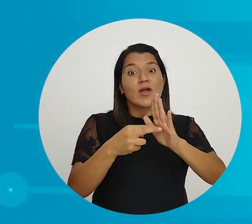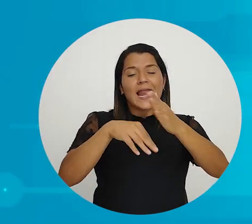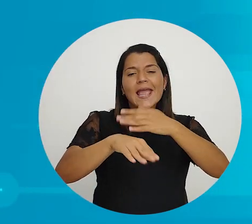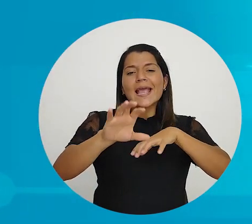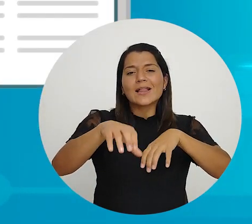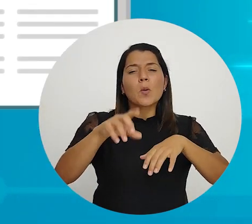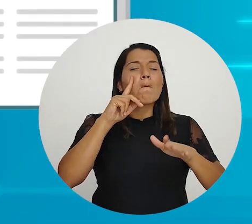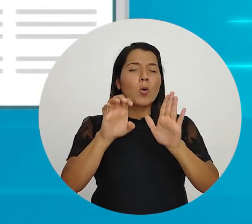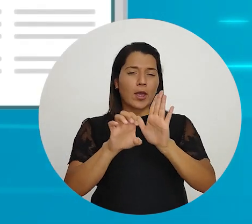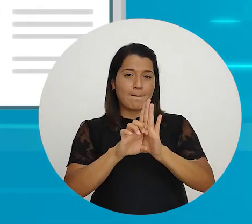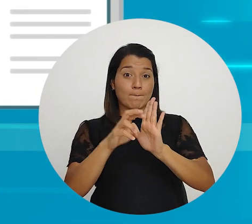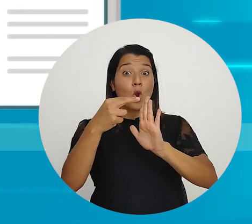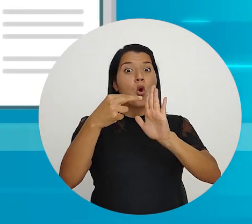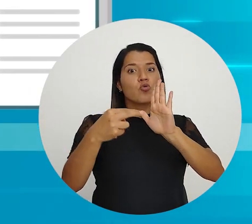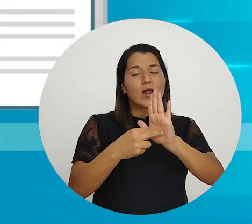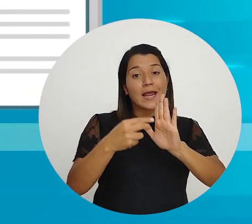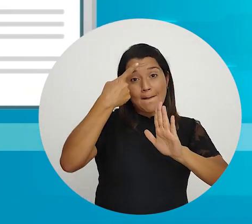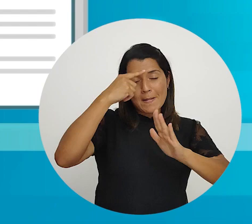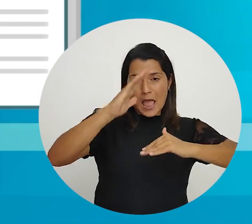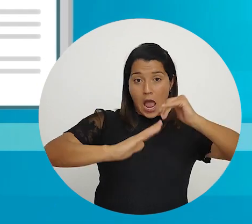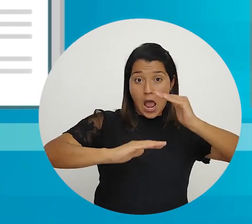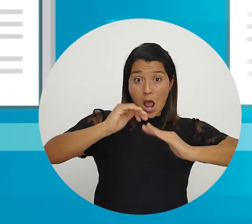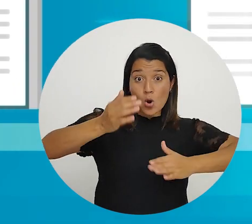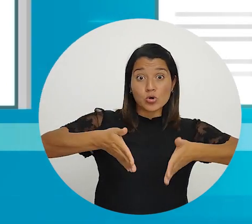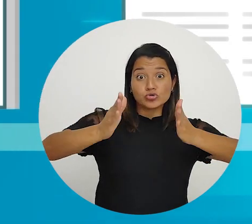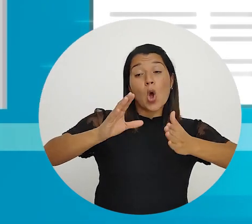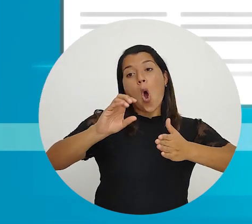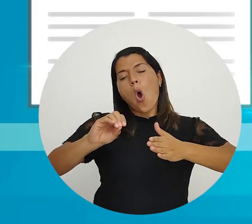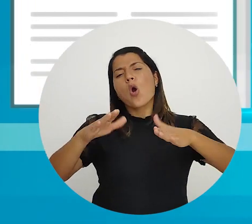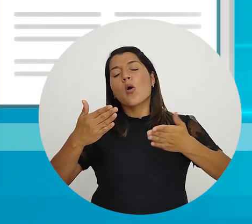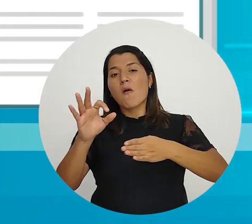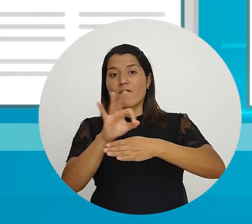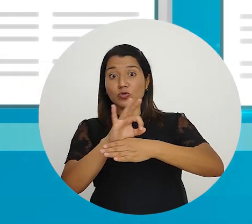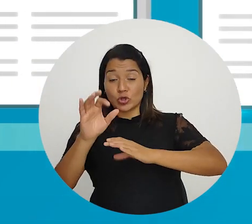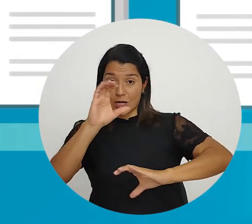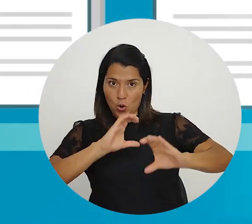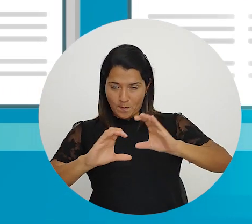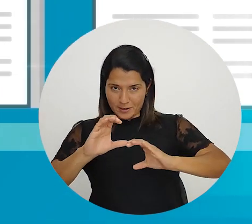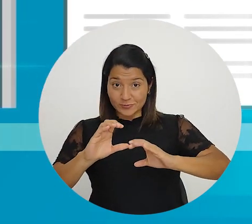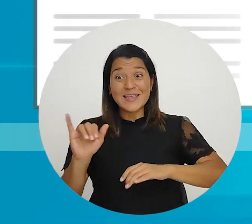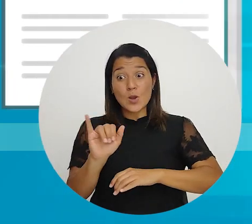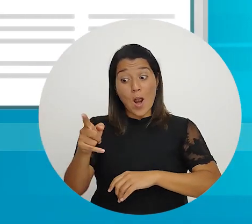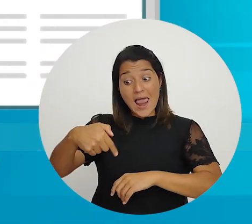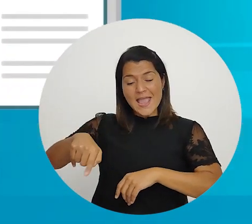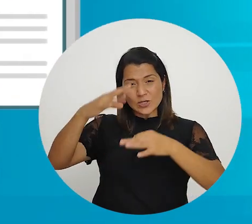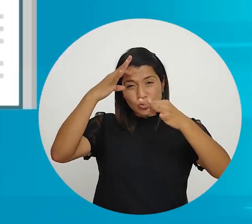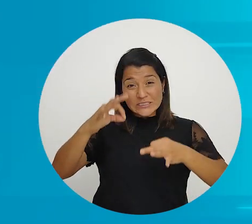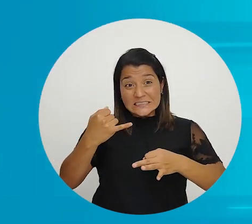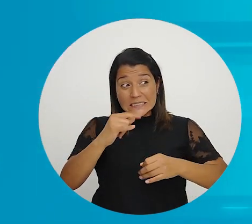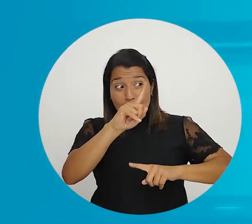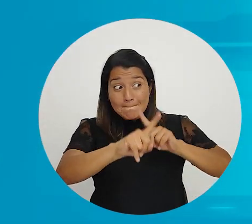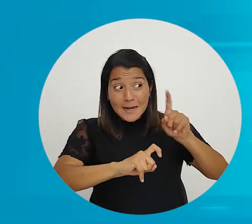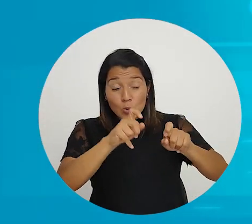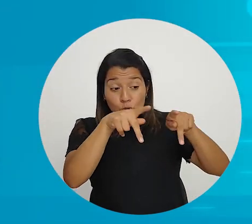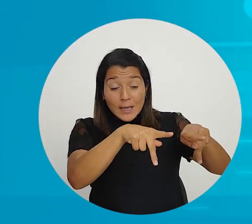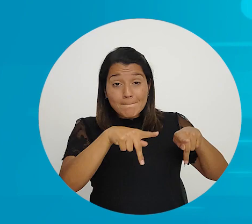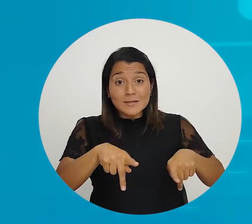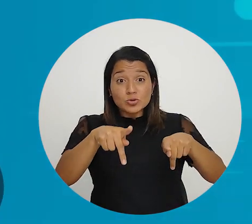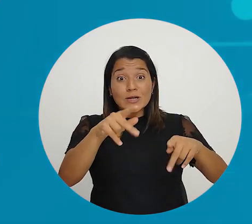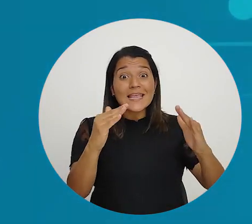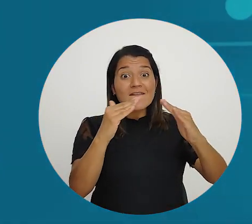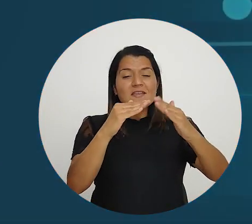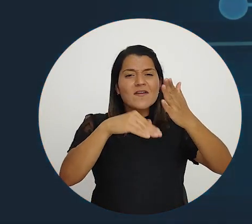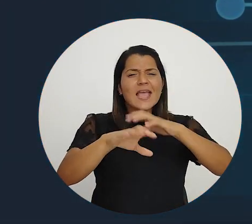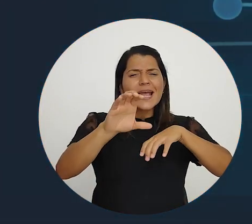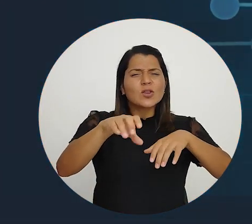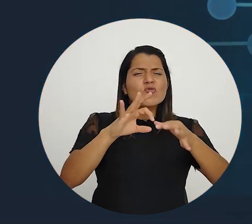los reglamentos del cantón, como el de construcción o el de funcionamiento de los mercados. Deciden si deben realizarse consultas a los vecinos